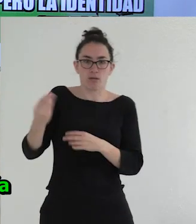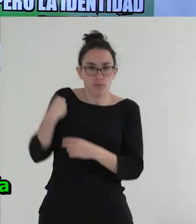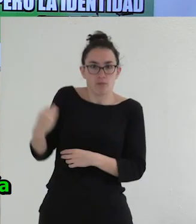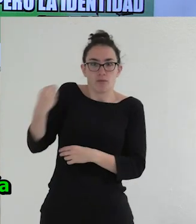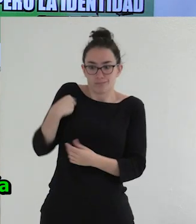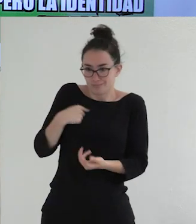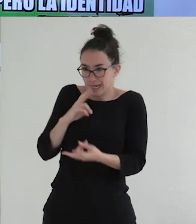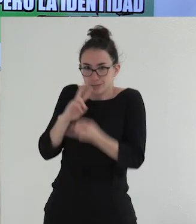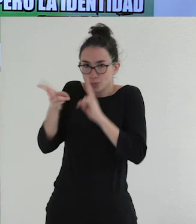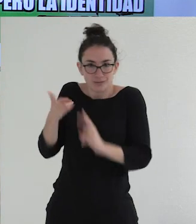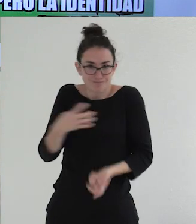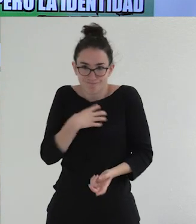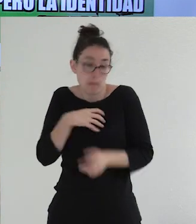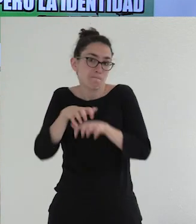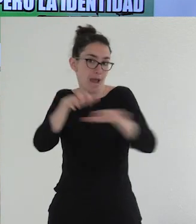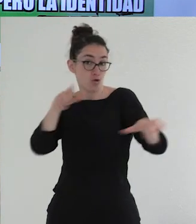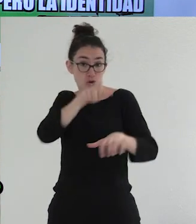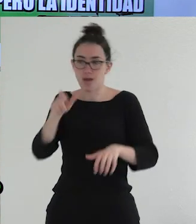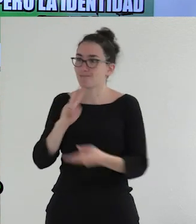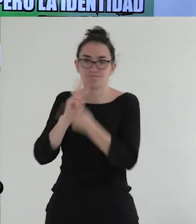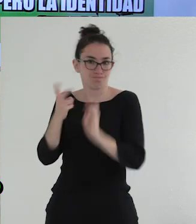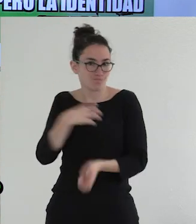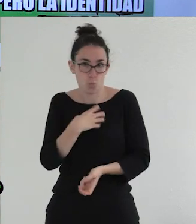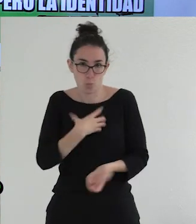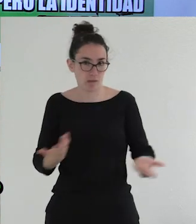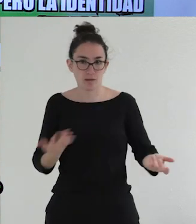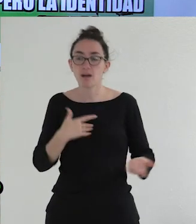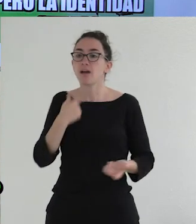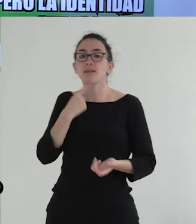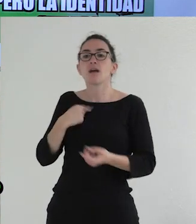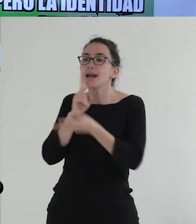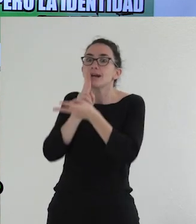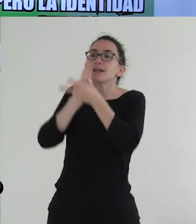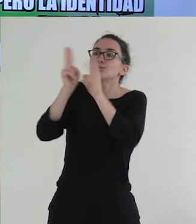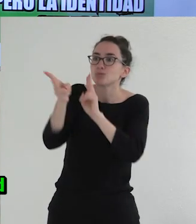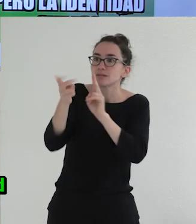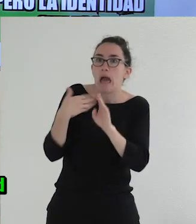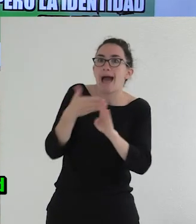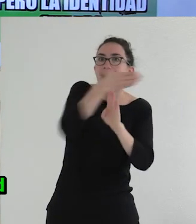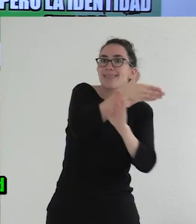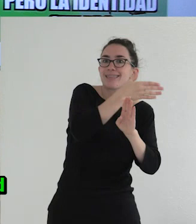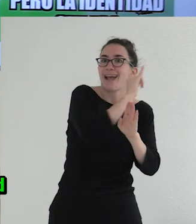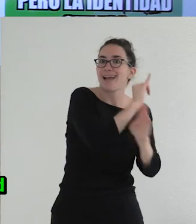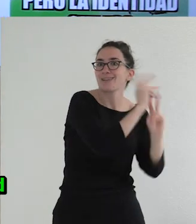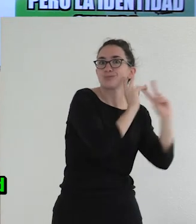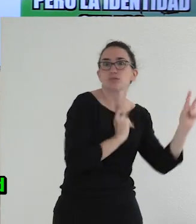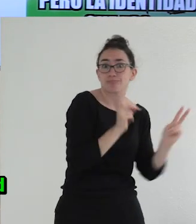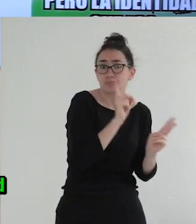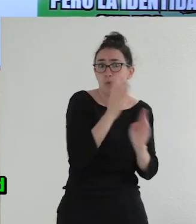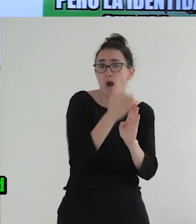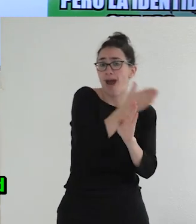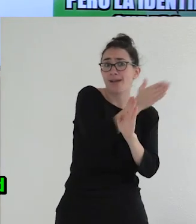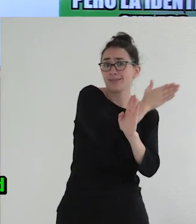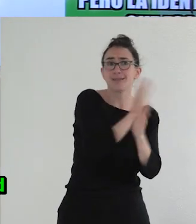no puede contestar. Es decir, la respuesta que damos tampoco está sujeta a ningún tipo de respuesta estándar, porque nadie ha logrado definir la